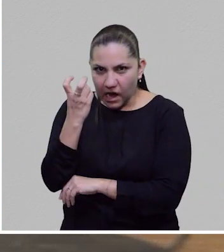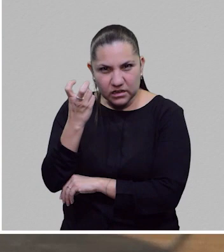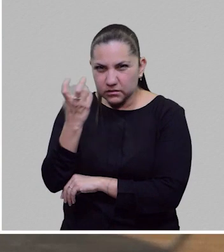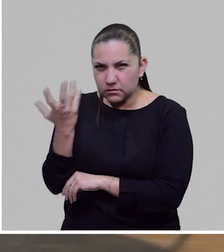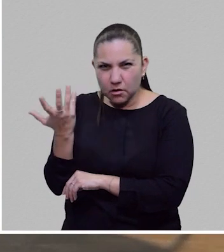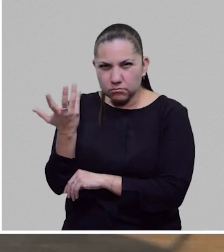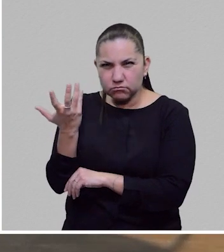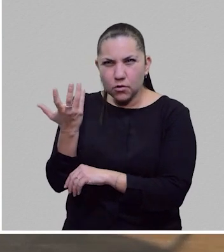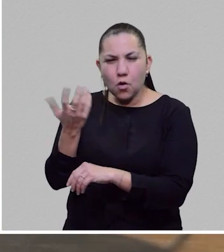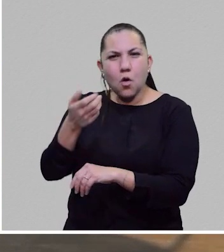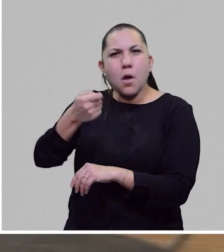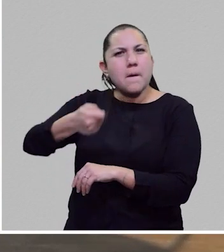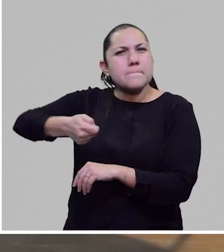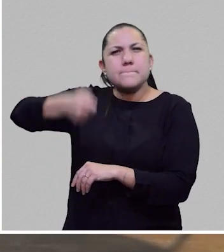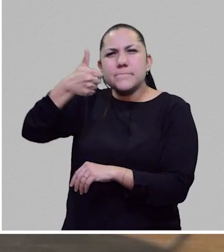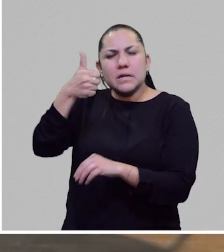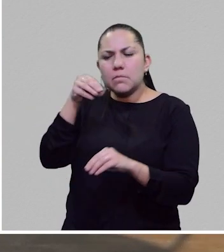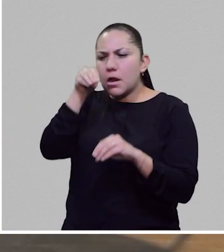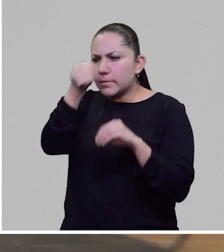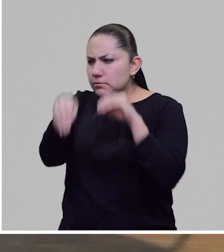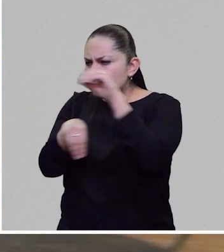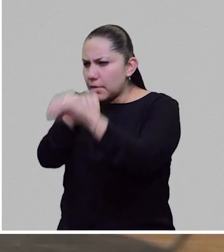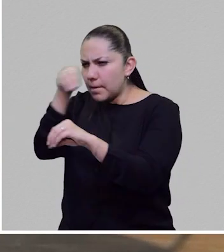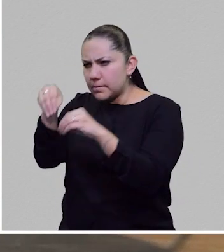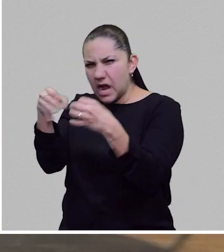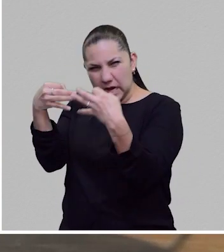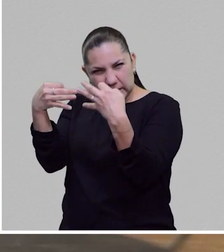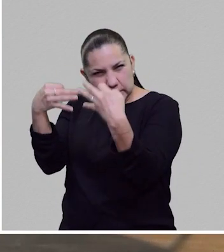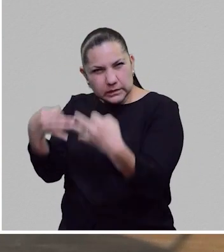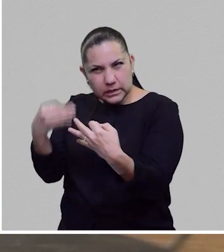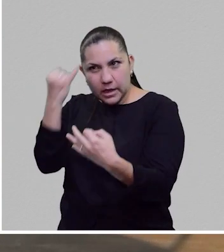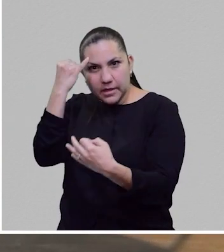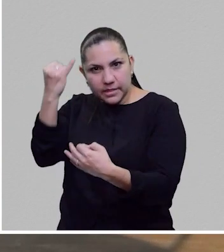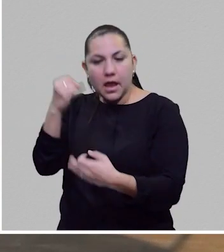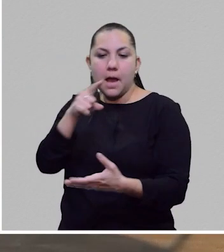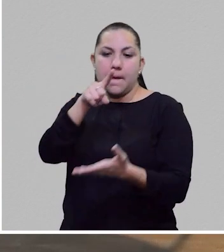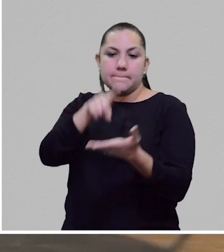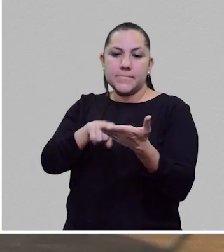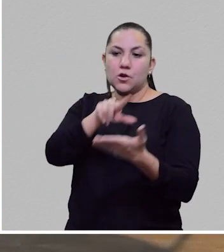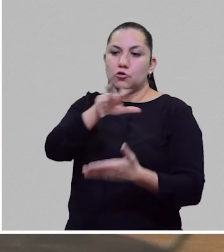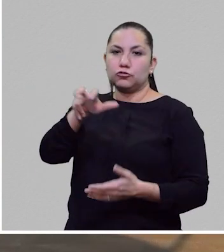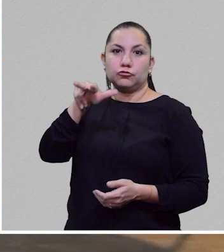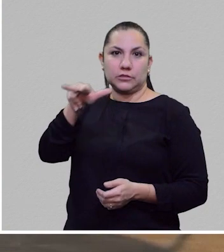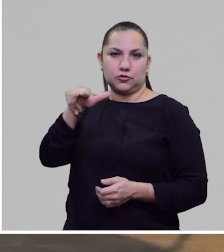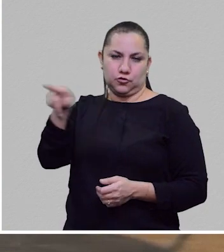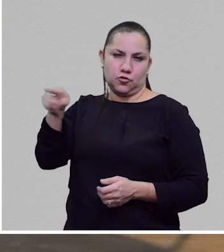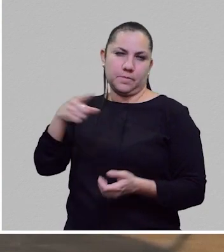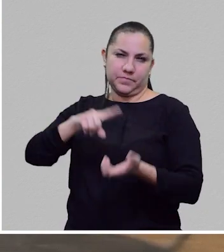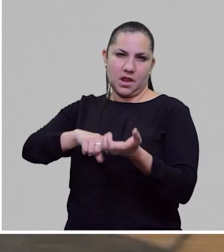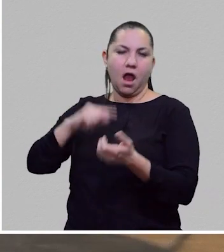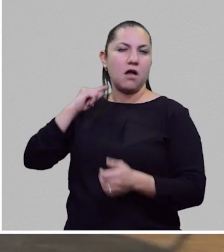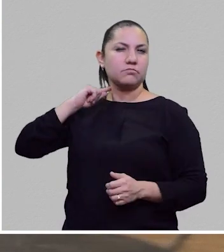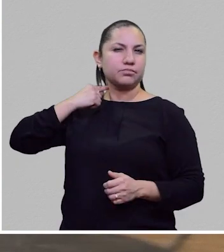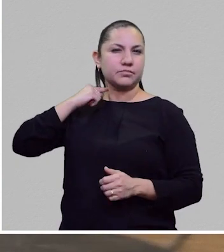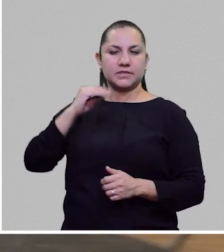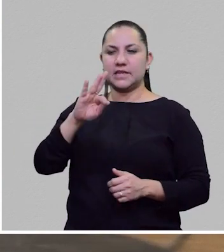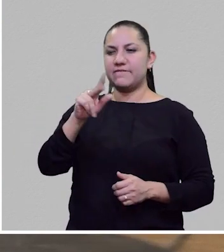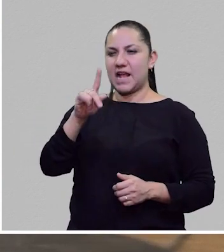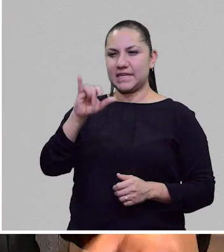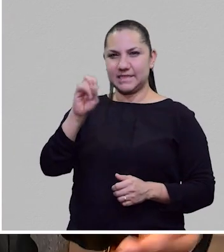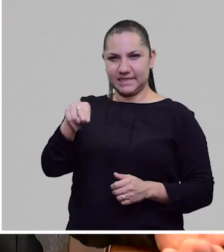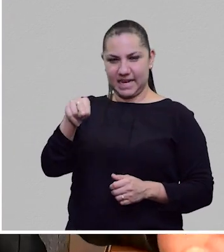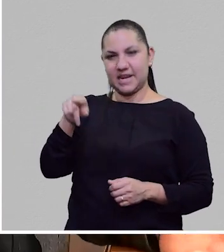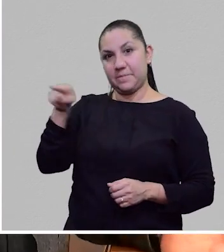como perfectamente articulada es en 1818, con Frankenstein, de Mary Shelley.